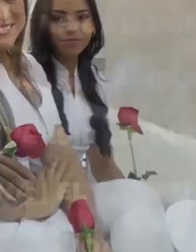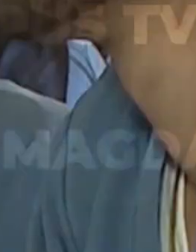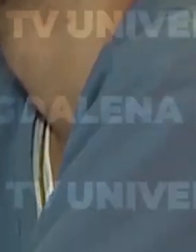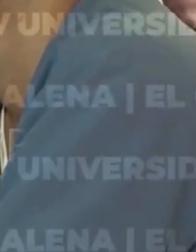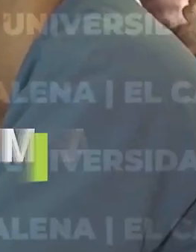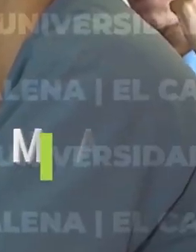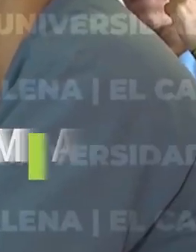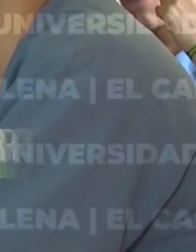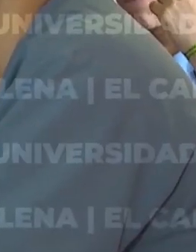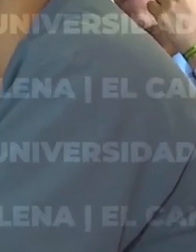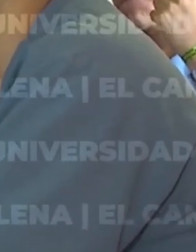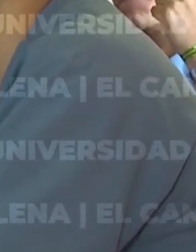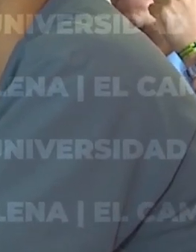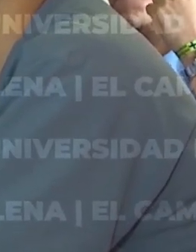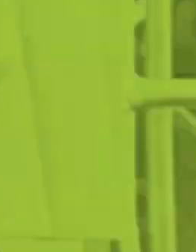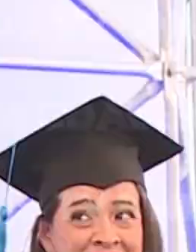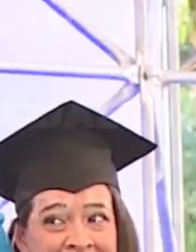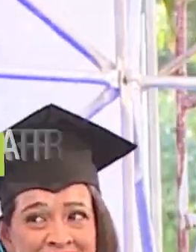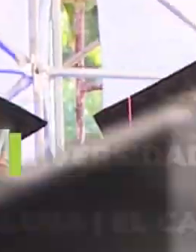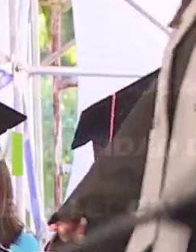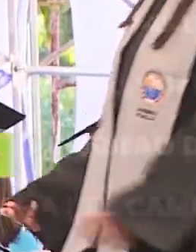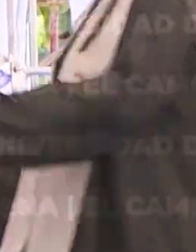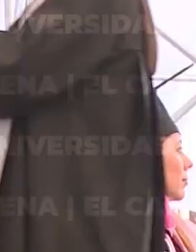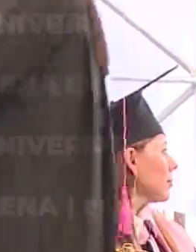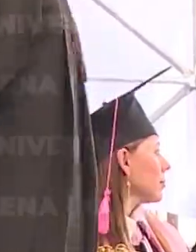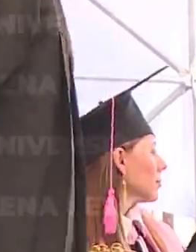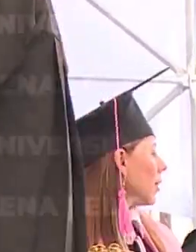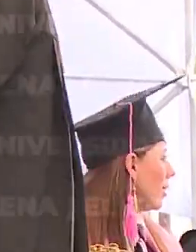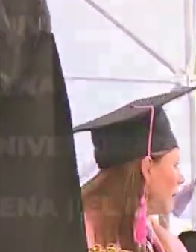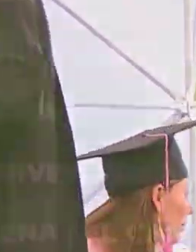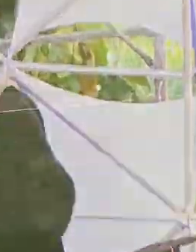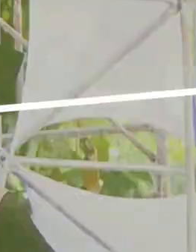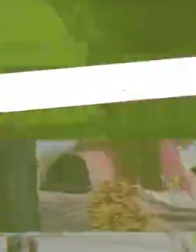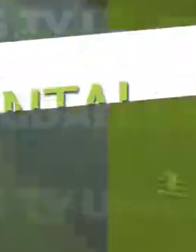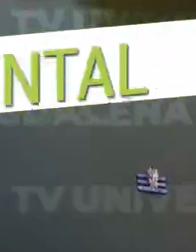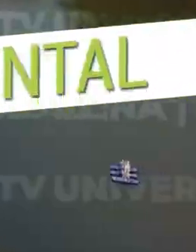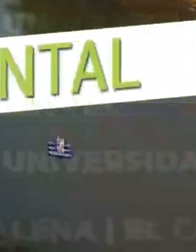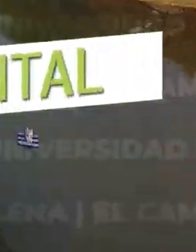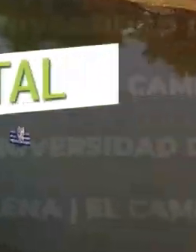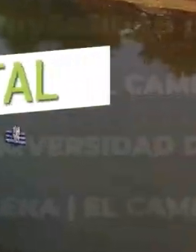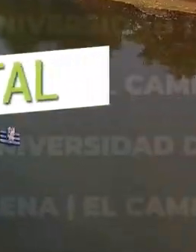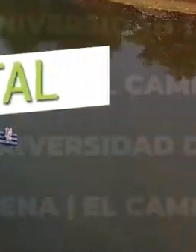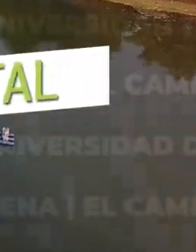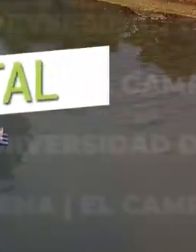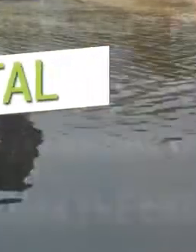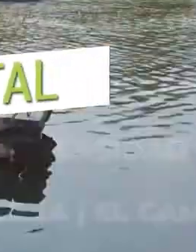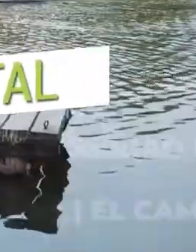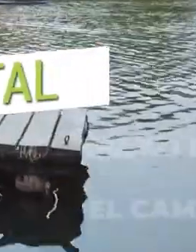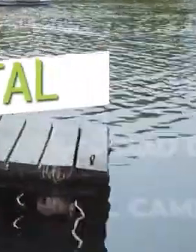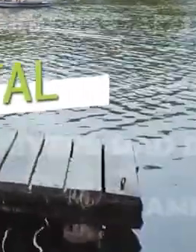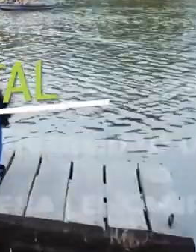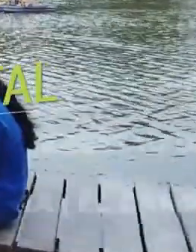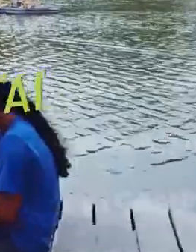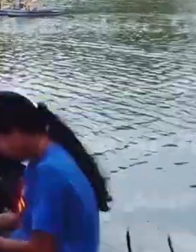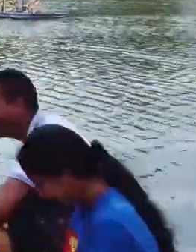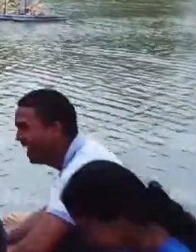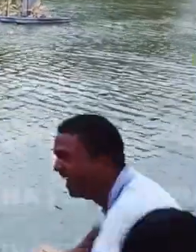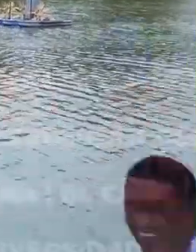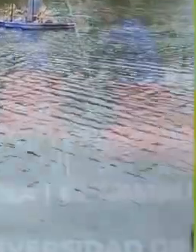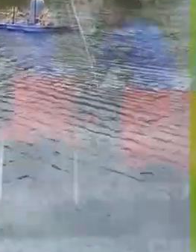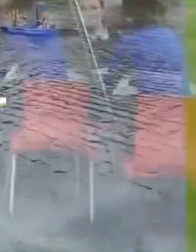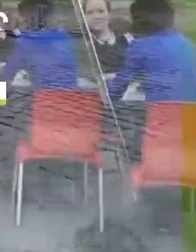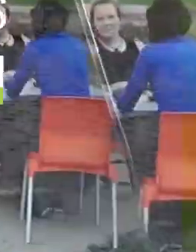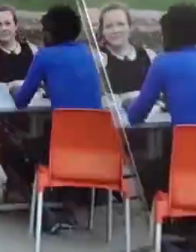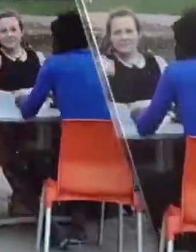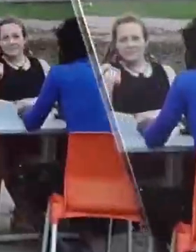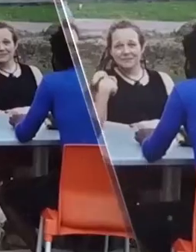Es hoy una mejor persona y una profesional porque alguien estuvo ahí para hacer eso posible. Sostenibilidad ambiental. Es un llamado a